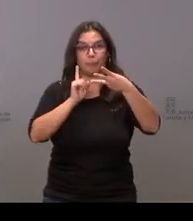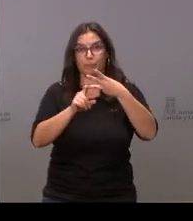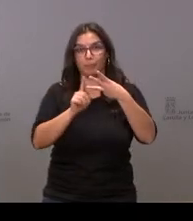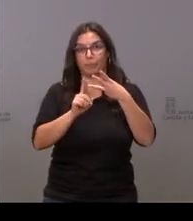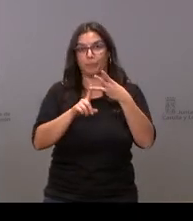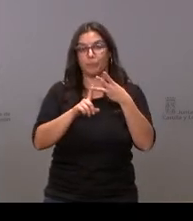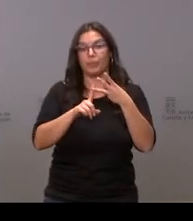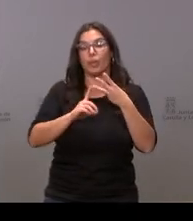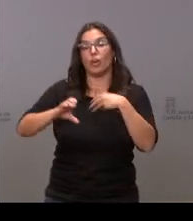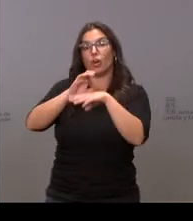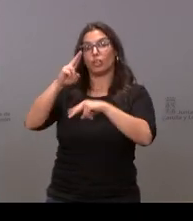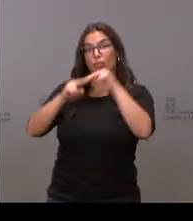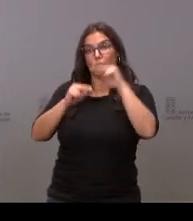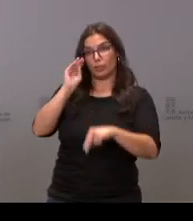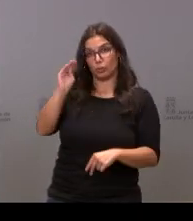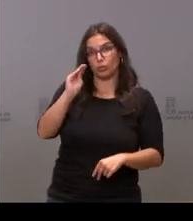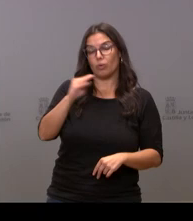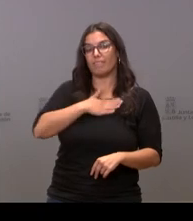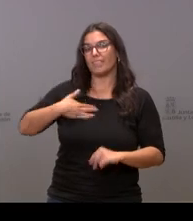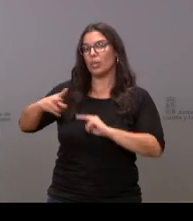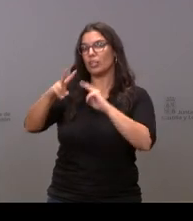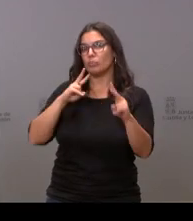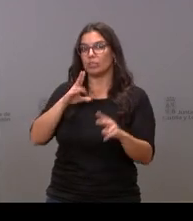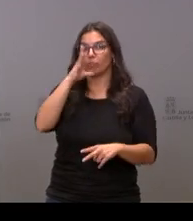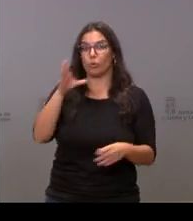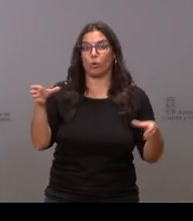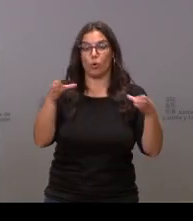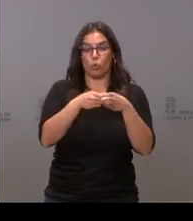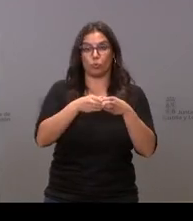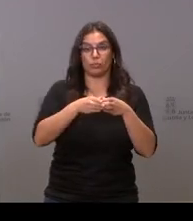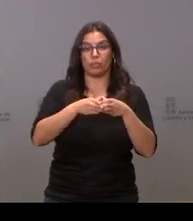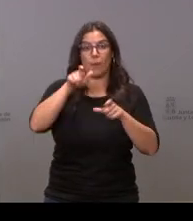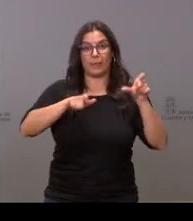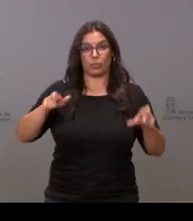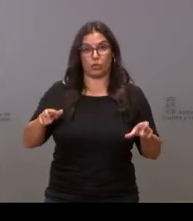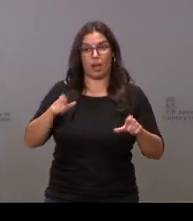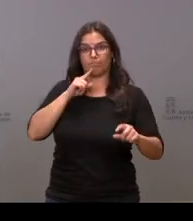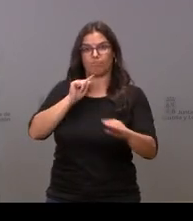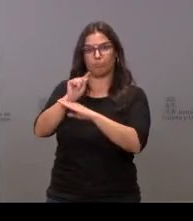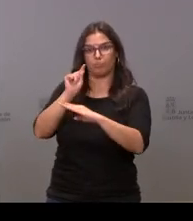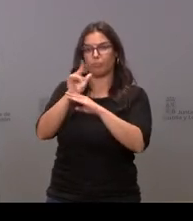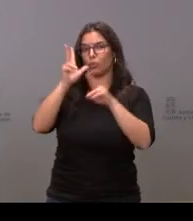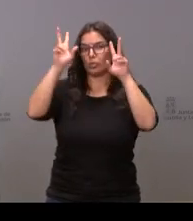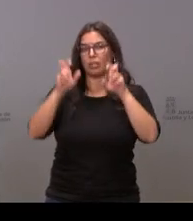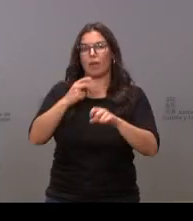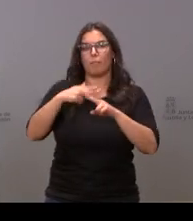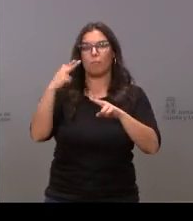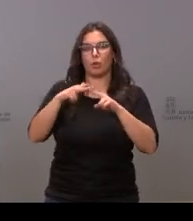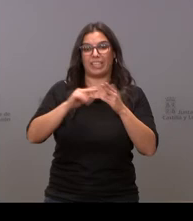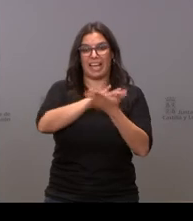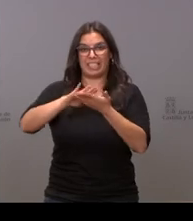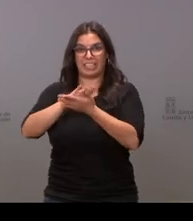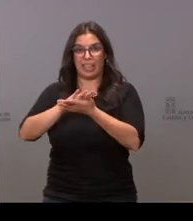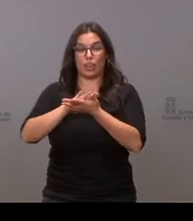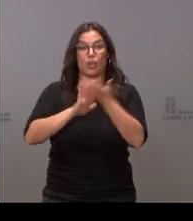y al consejero de Fomento le quería pedir una respuesta a las críticas de la Junta de Personal respecto a la política de extensión de incendios donde se pedía que se cubrieran